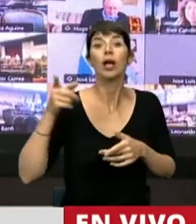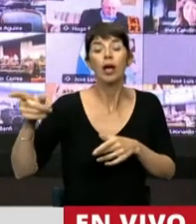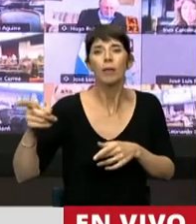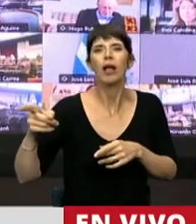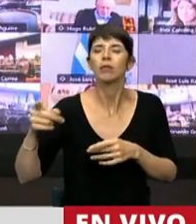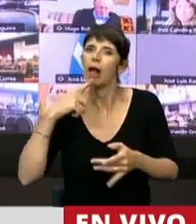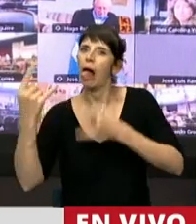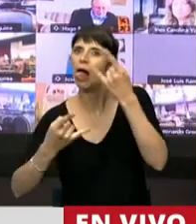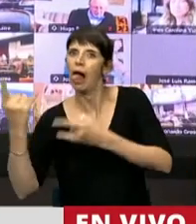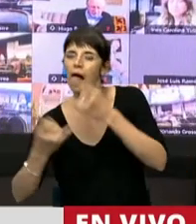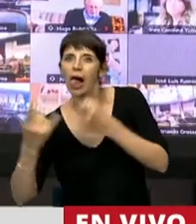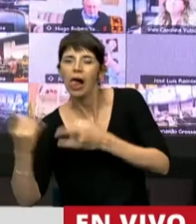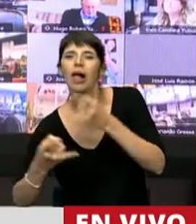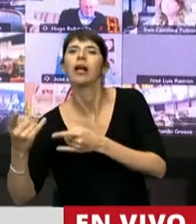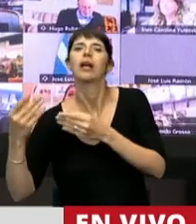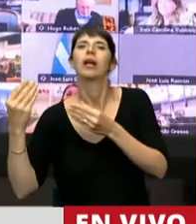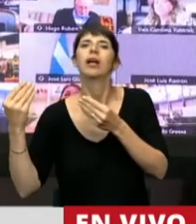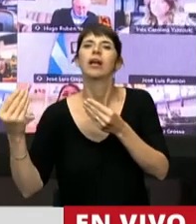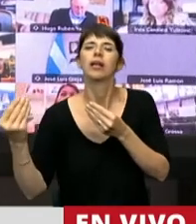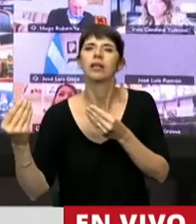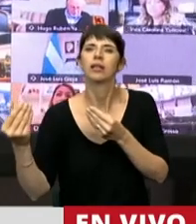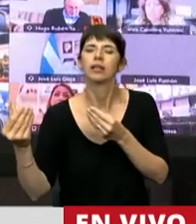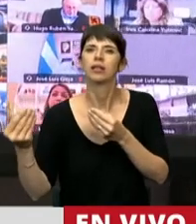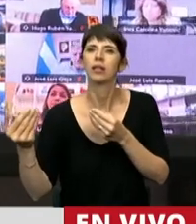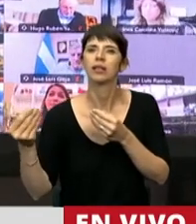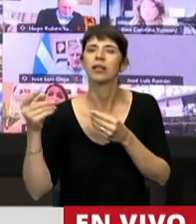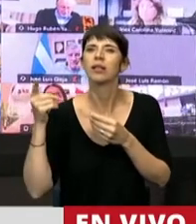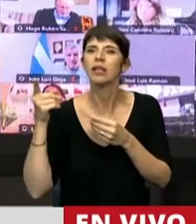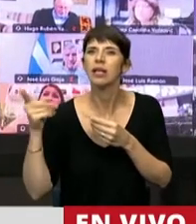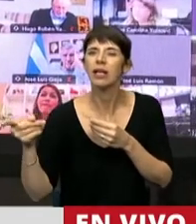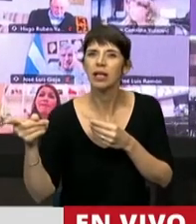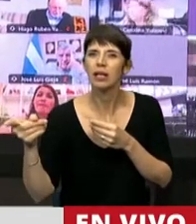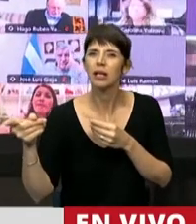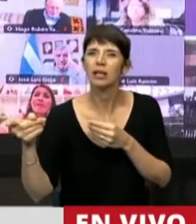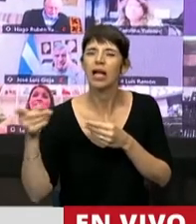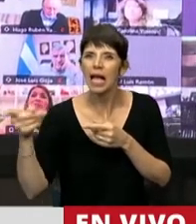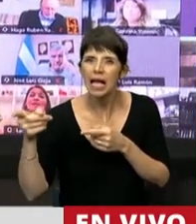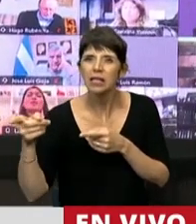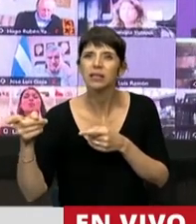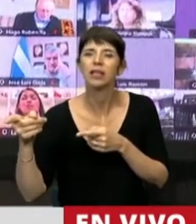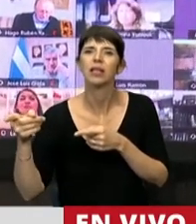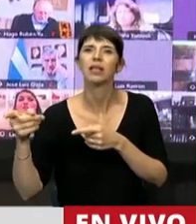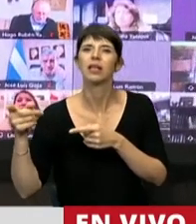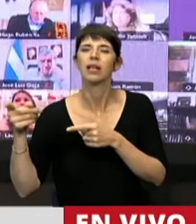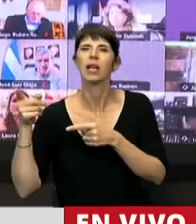Peñalosa que entregaba su puñal, ese puñal que significaba y que decía porque era